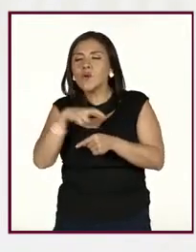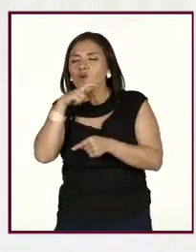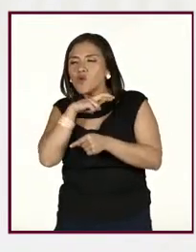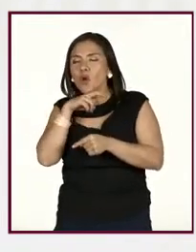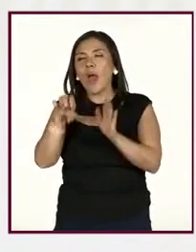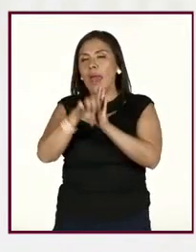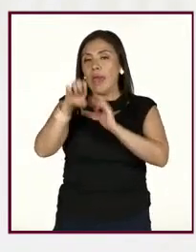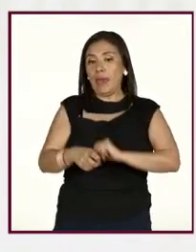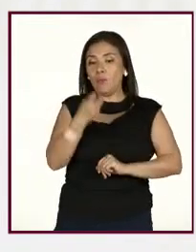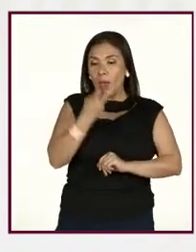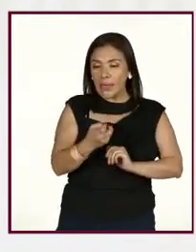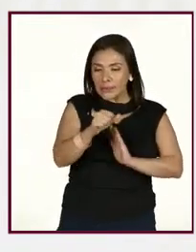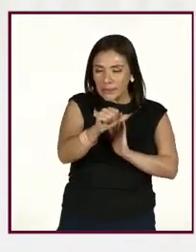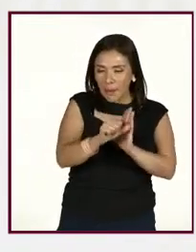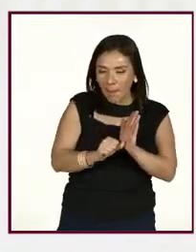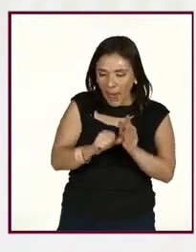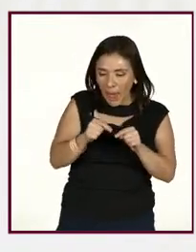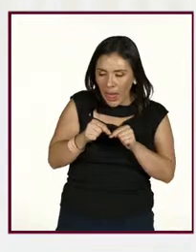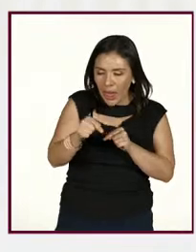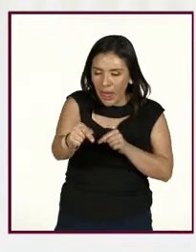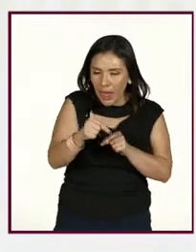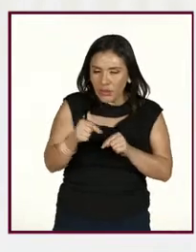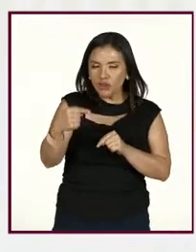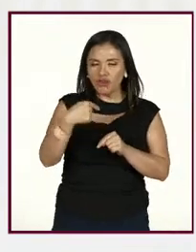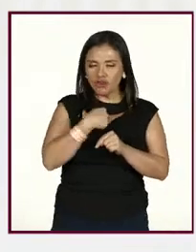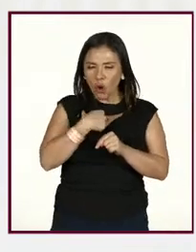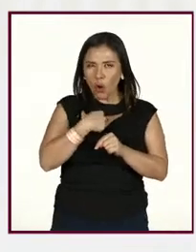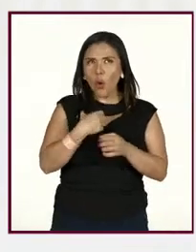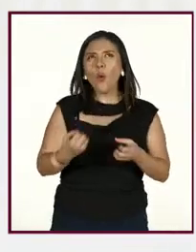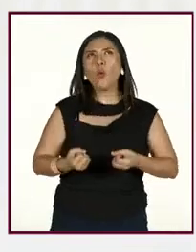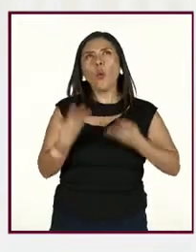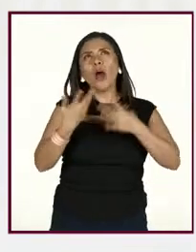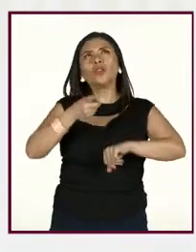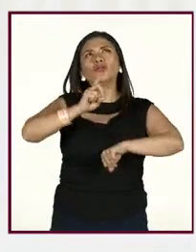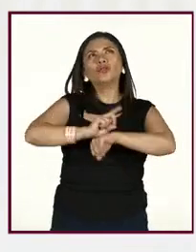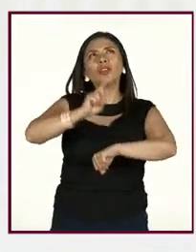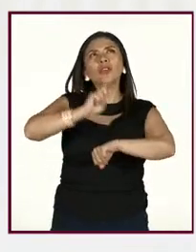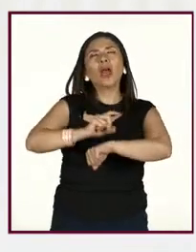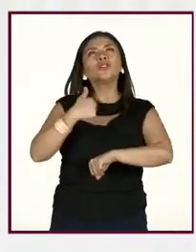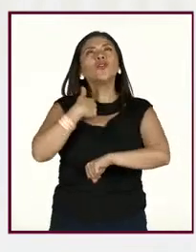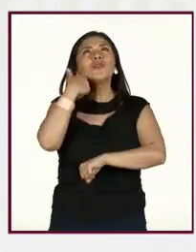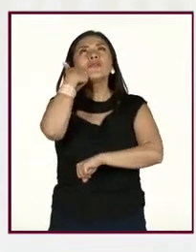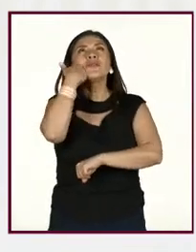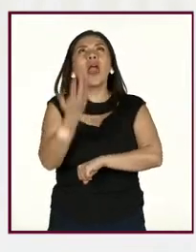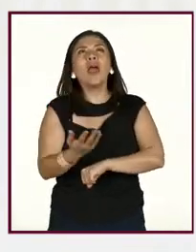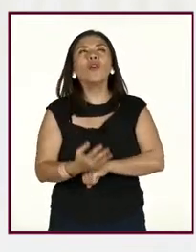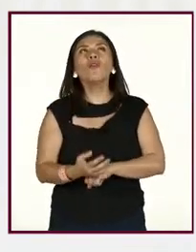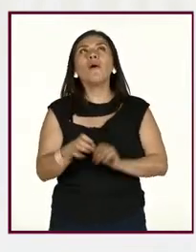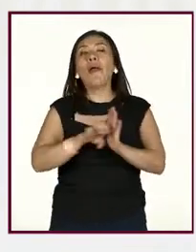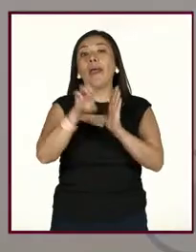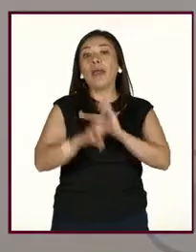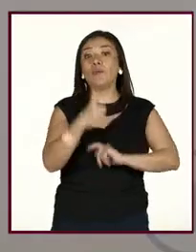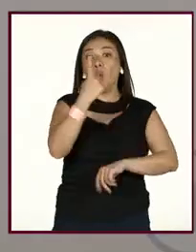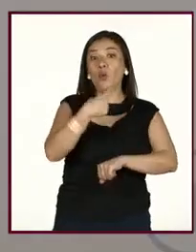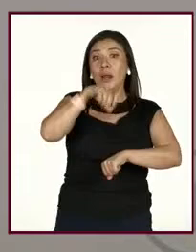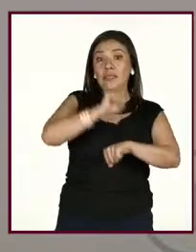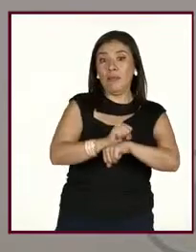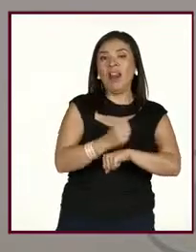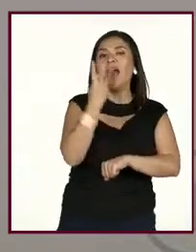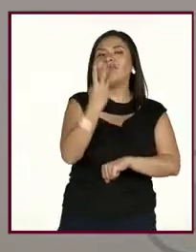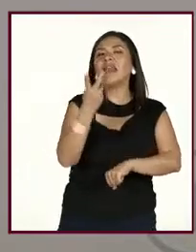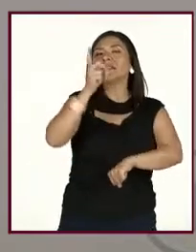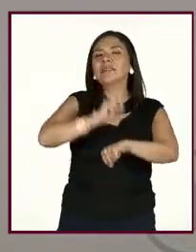este mes, tantos días, o mi meta es que tres días a la semana voy a hacer ejercicio.